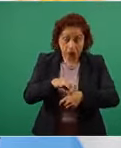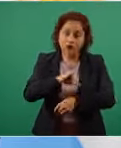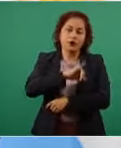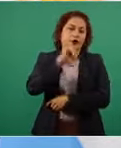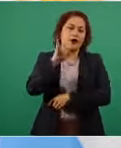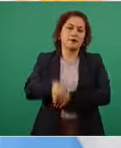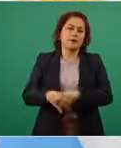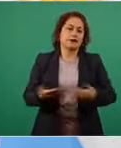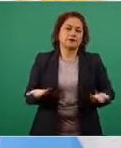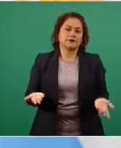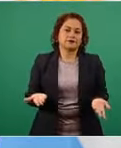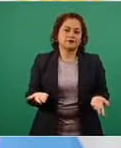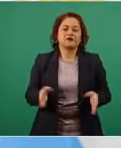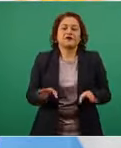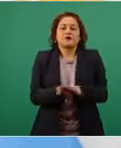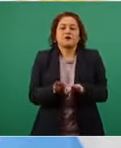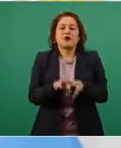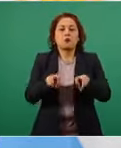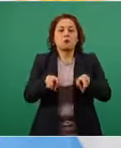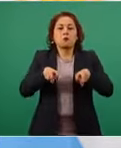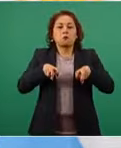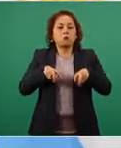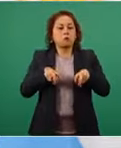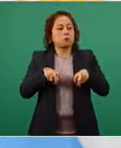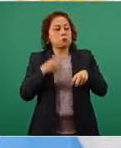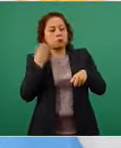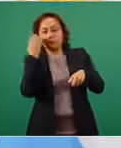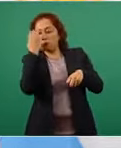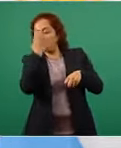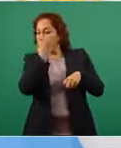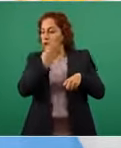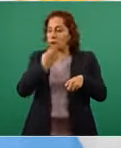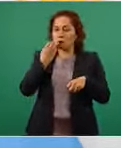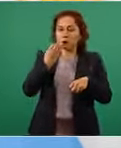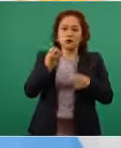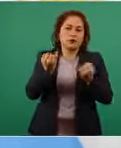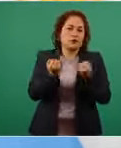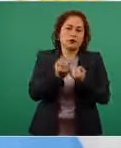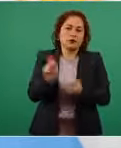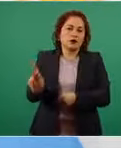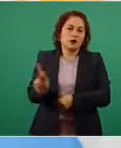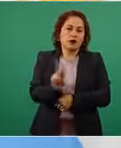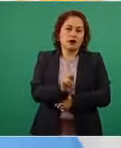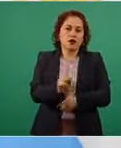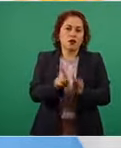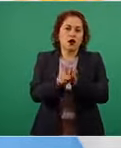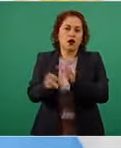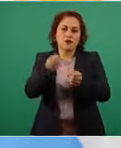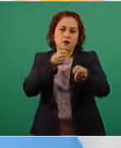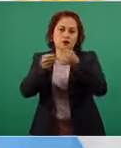analizar desde la platea es una cosa muy simple jugar el partido es otra cosa